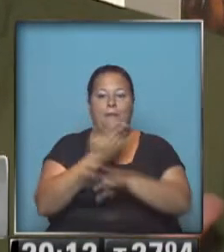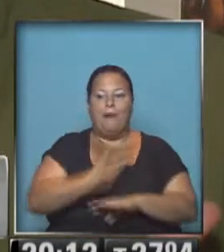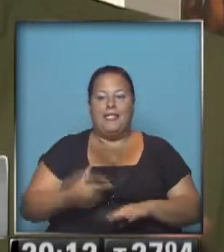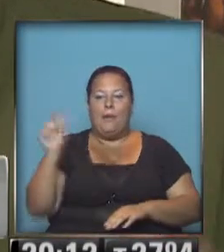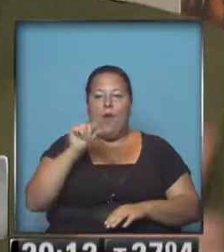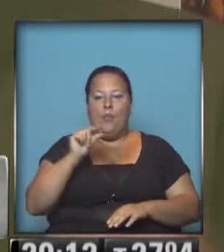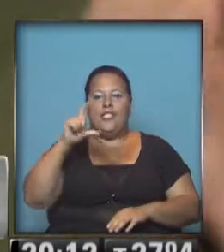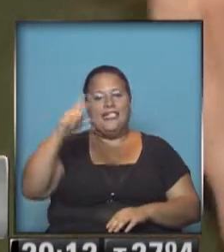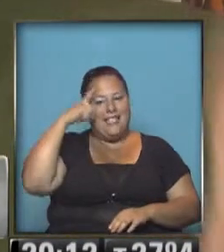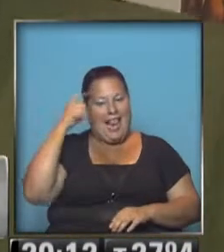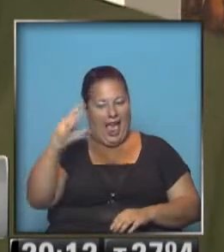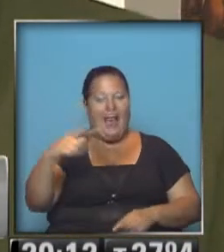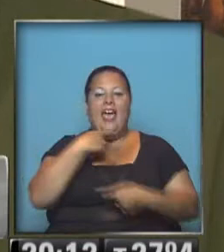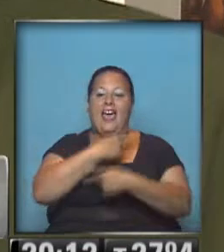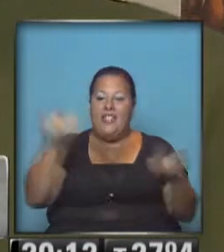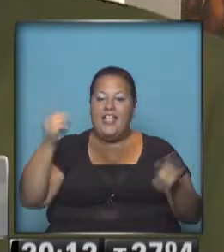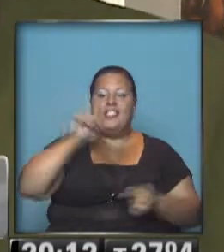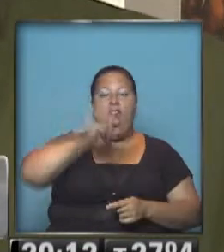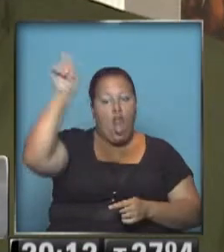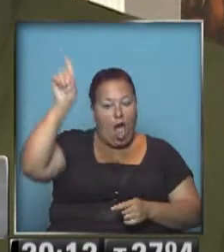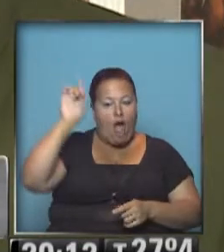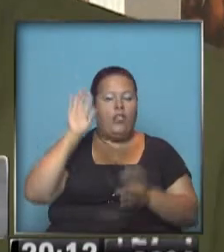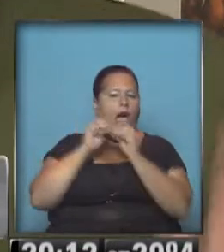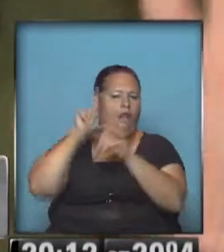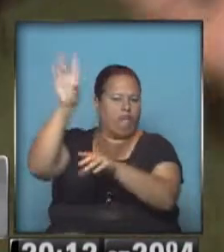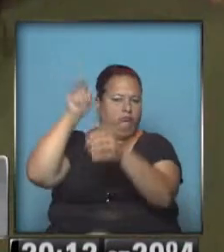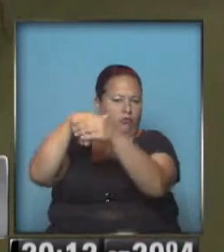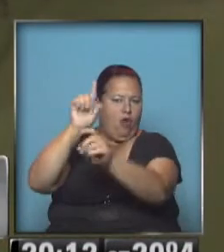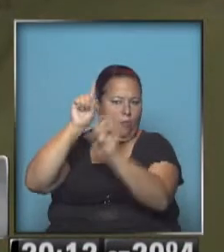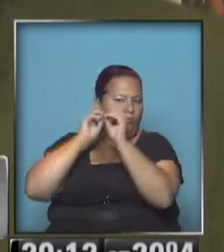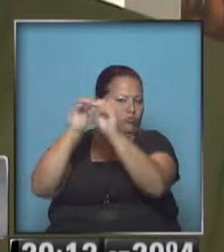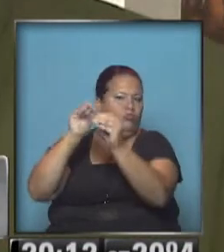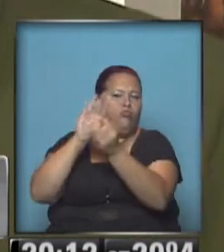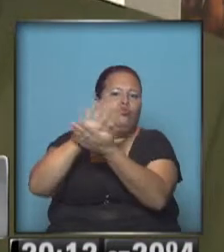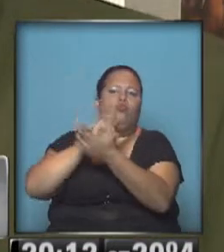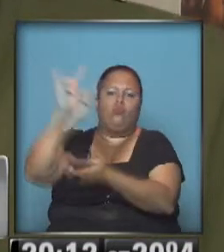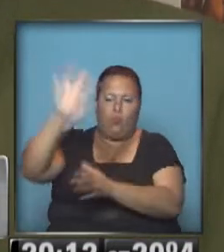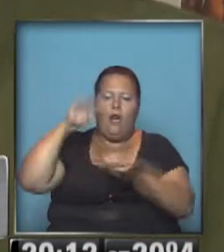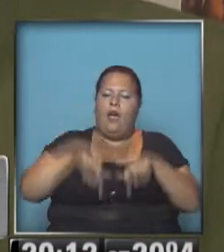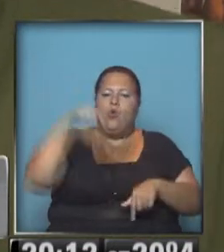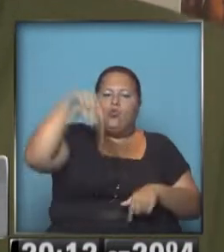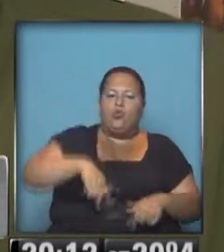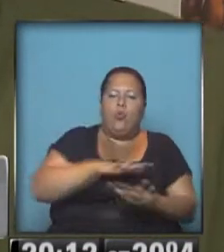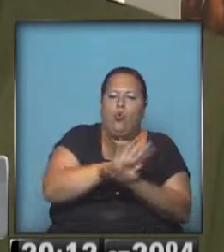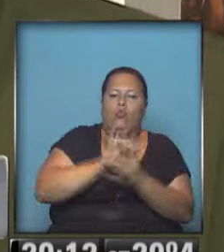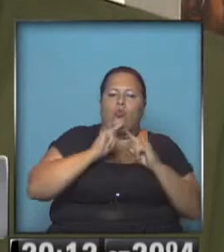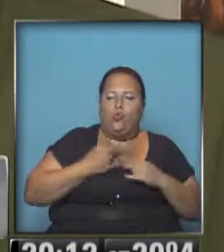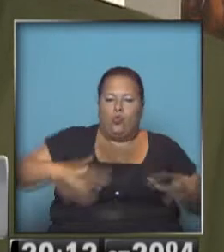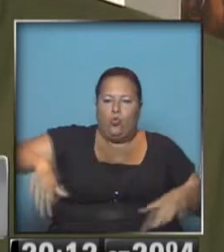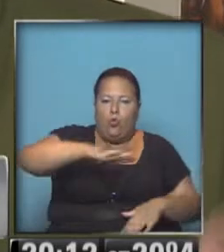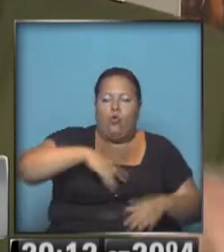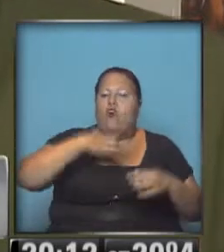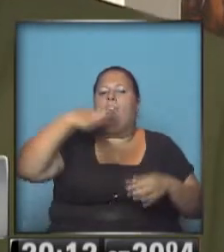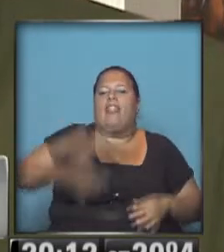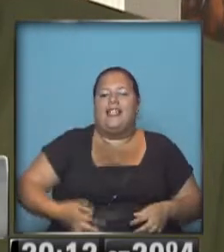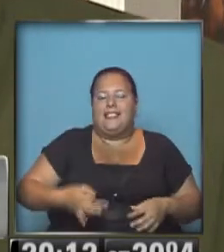pro-témpore de la CELAC, diciéndole claramente al norte que se ocupe de los problemas que tienen ellos en el norte y que dejen al sur que diriman como ellos